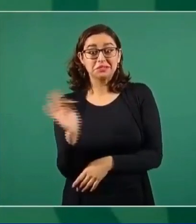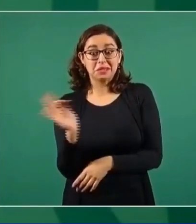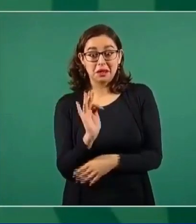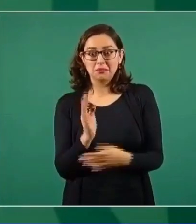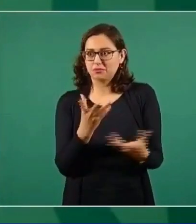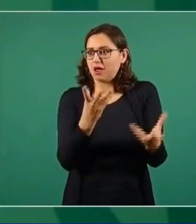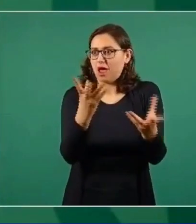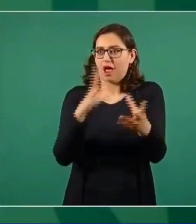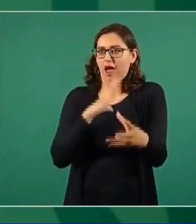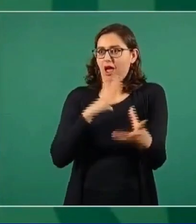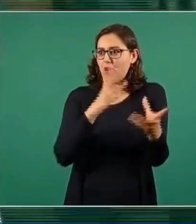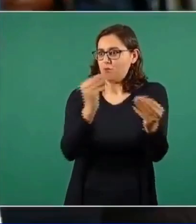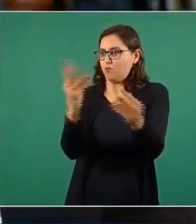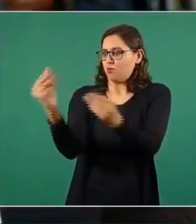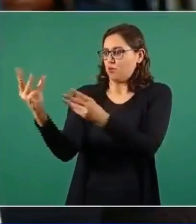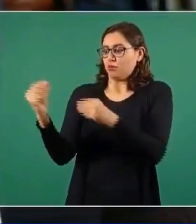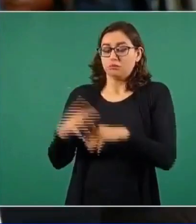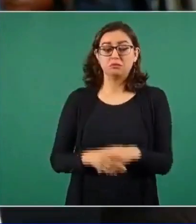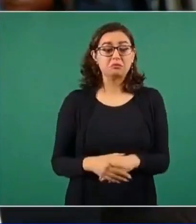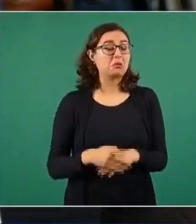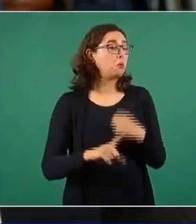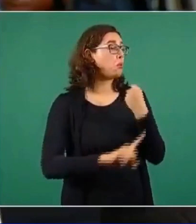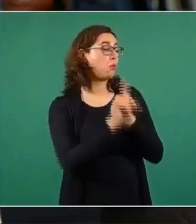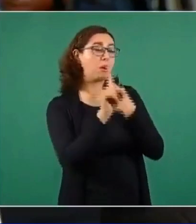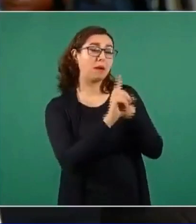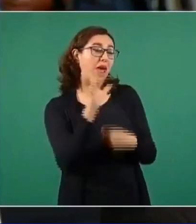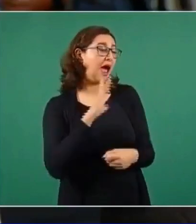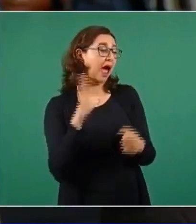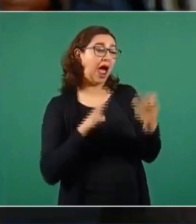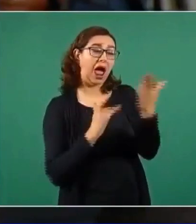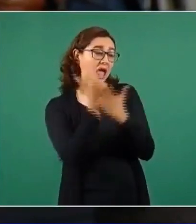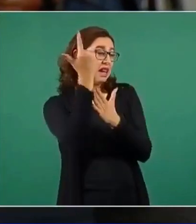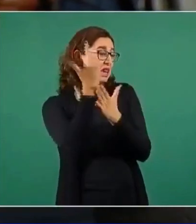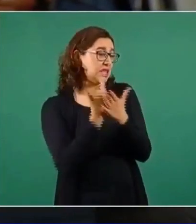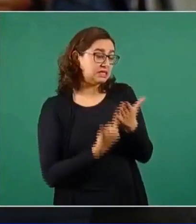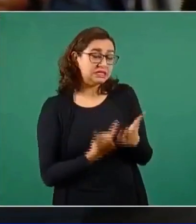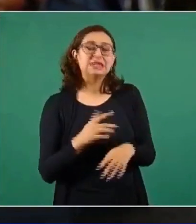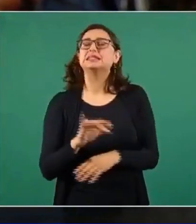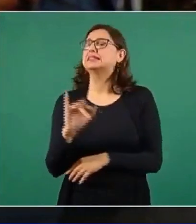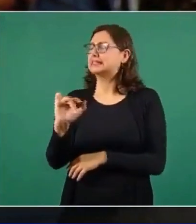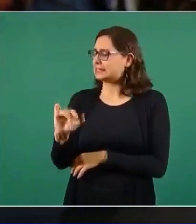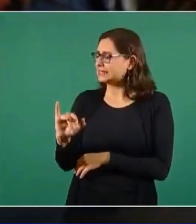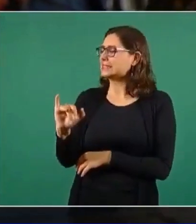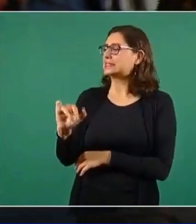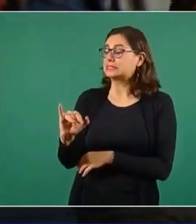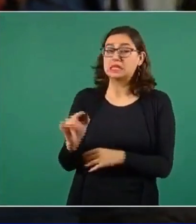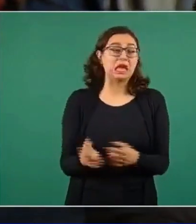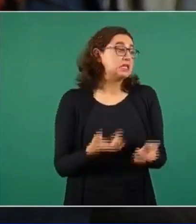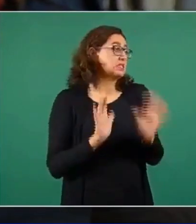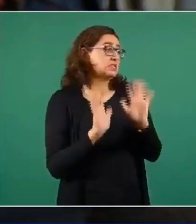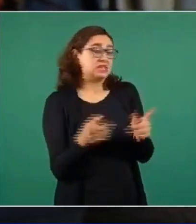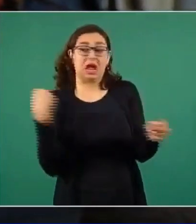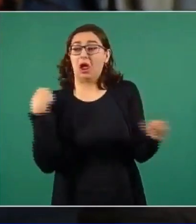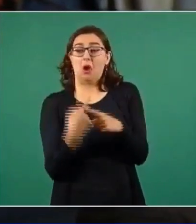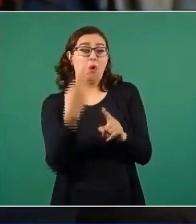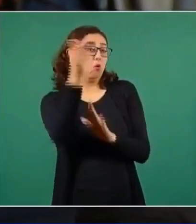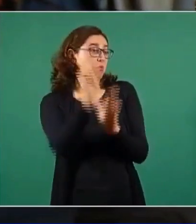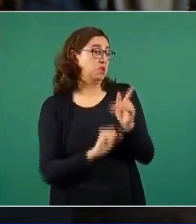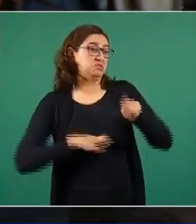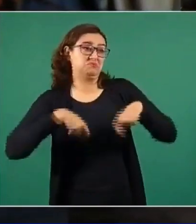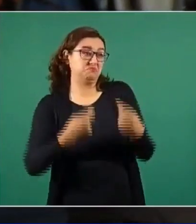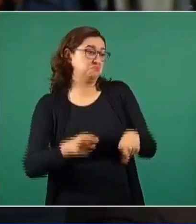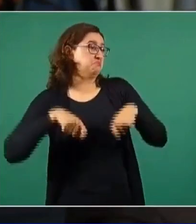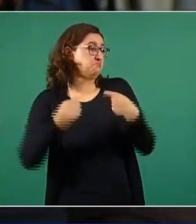Entonces... El problema es que hay una lista, presidente. Hay una lista de aspirantes y de la noche a la mañana, en un mes, aparecen los